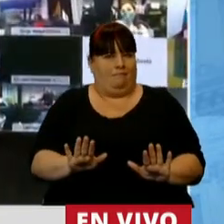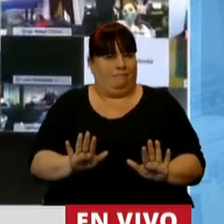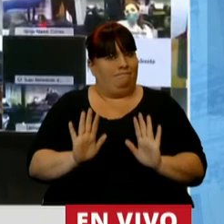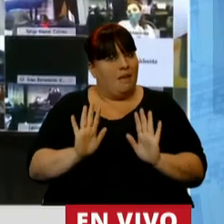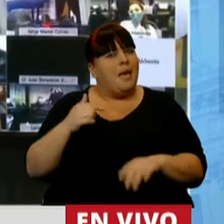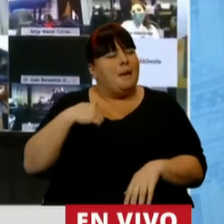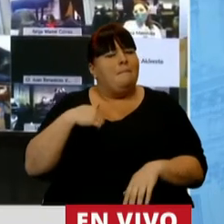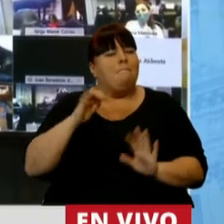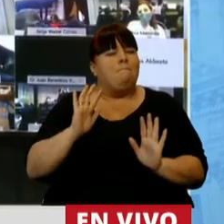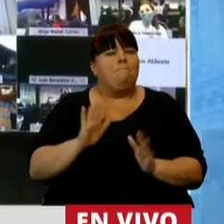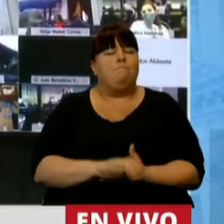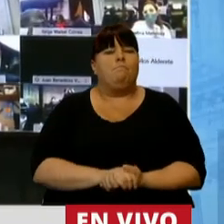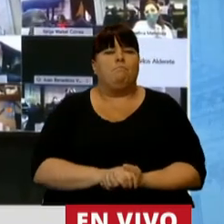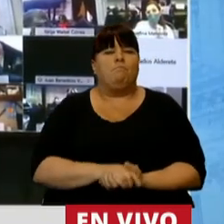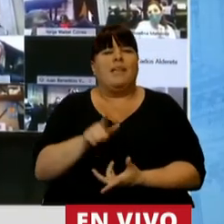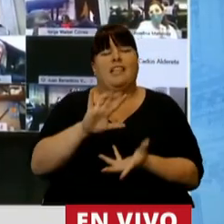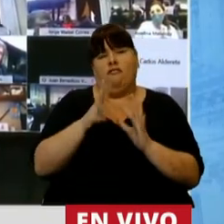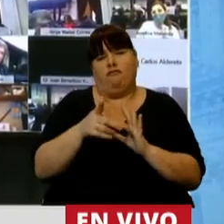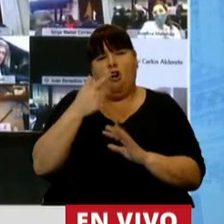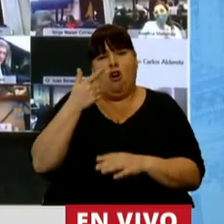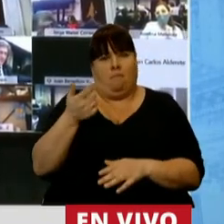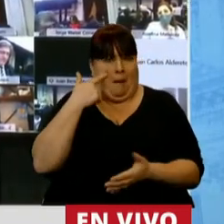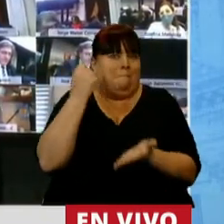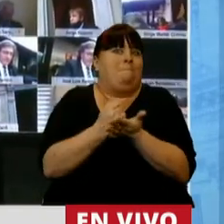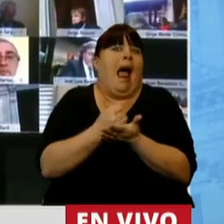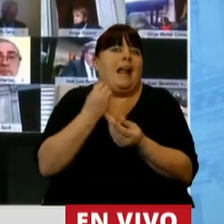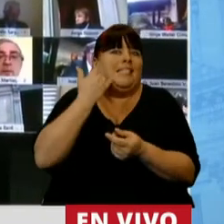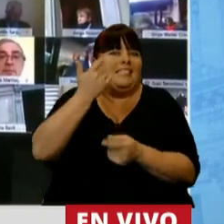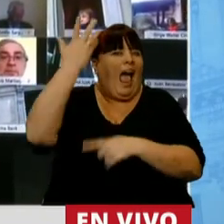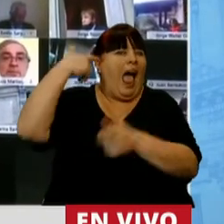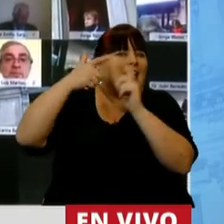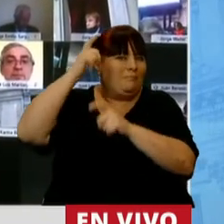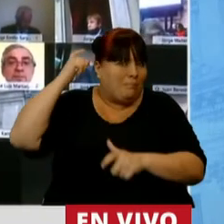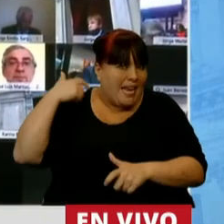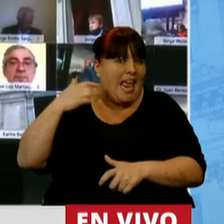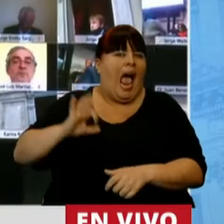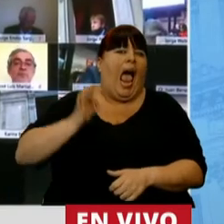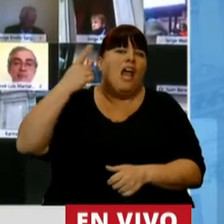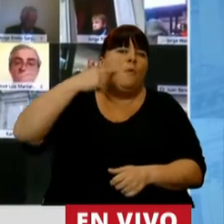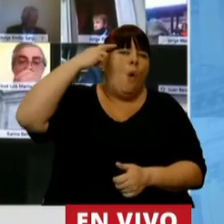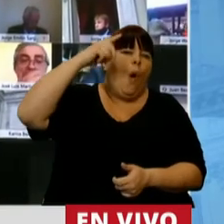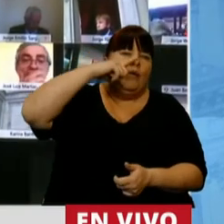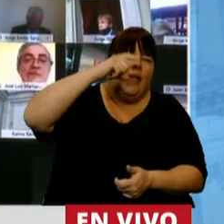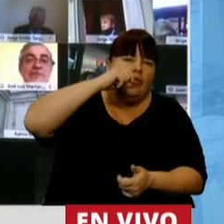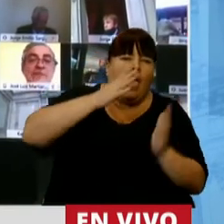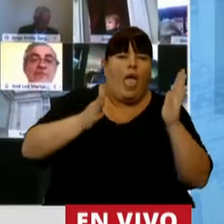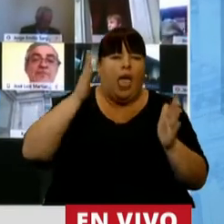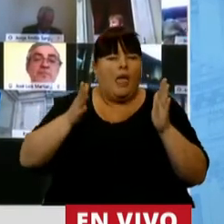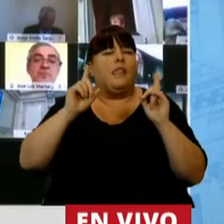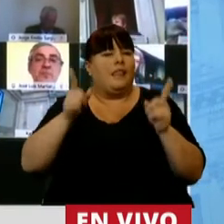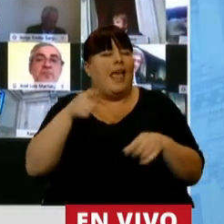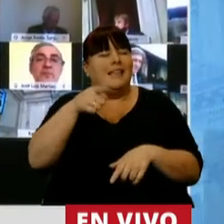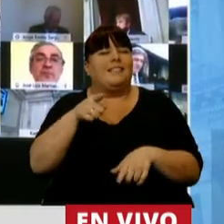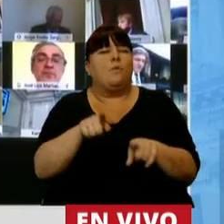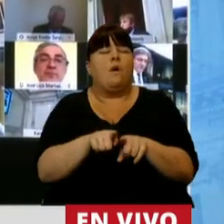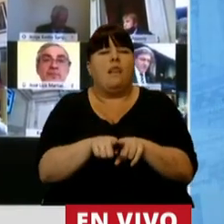Para mí esa, tal vez marcado a fuego por la experiencia nuestra de los años 70, tal vez